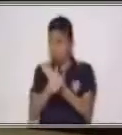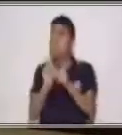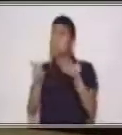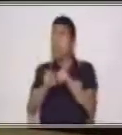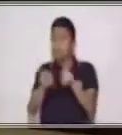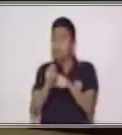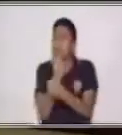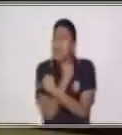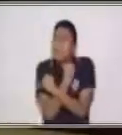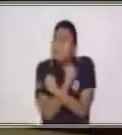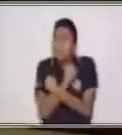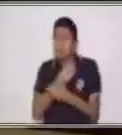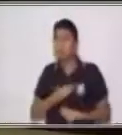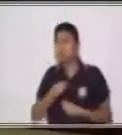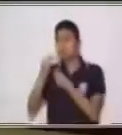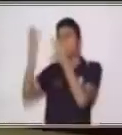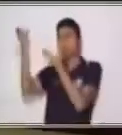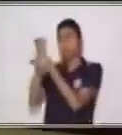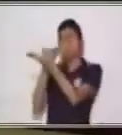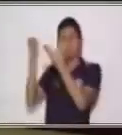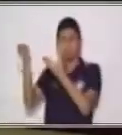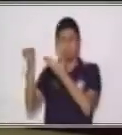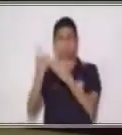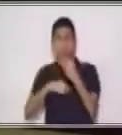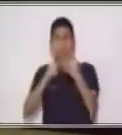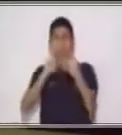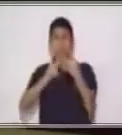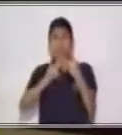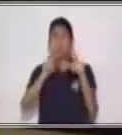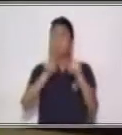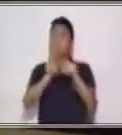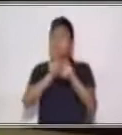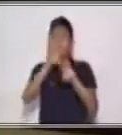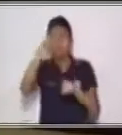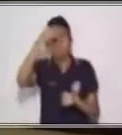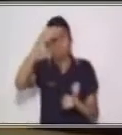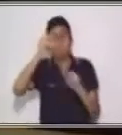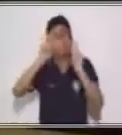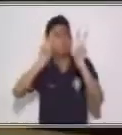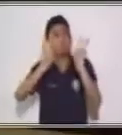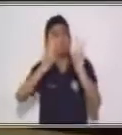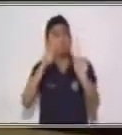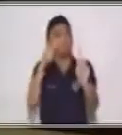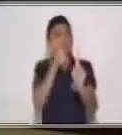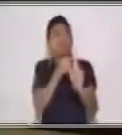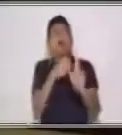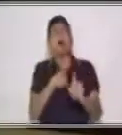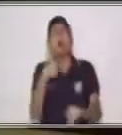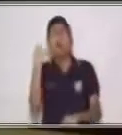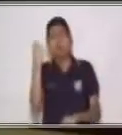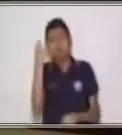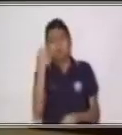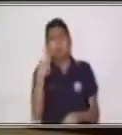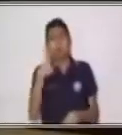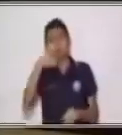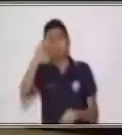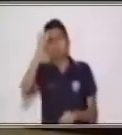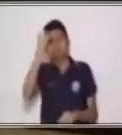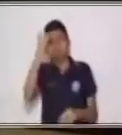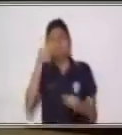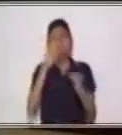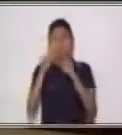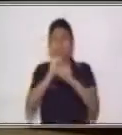cariño. También aprendimos a descubrir los personajes que estaban incluidos en la historia.